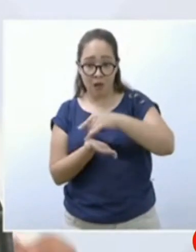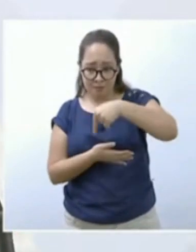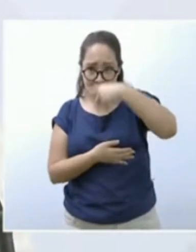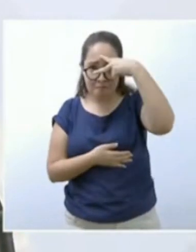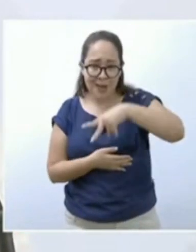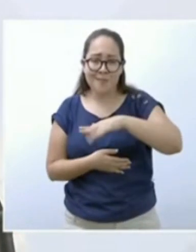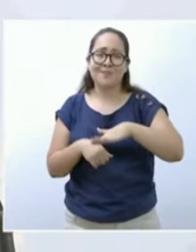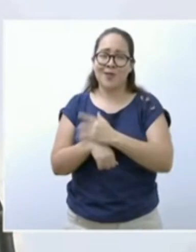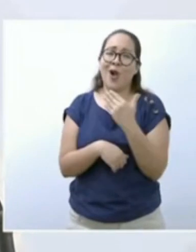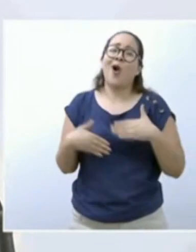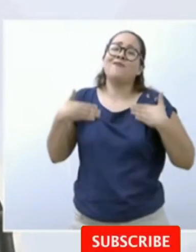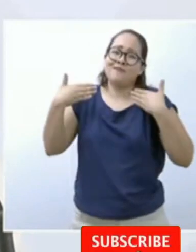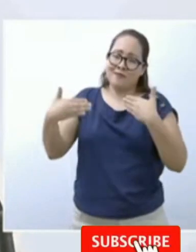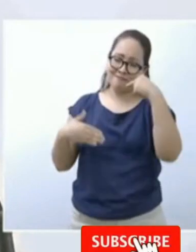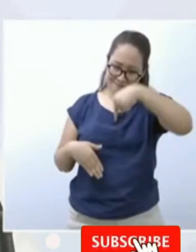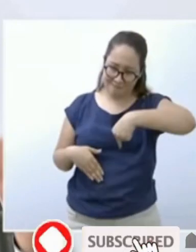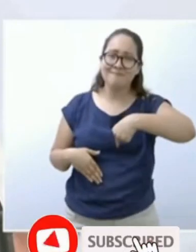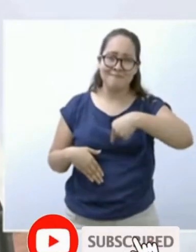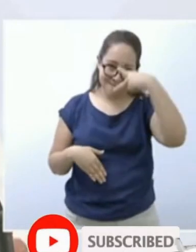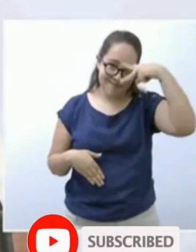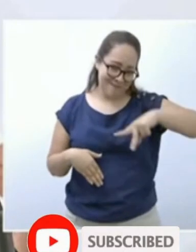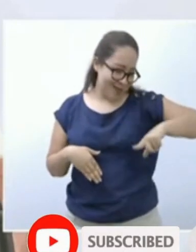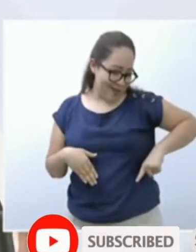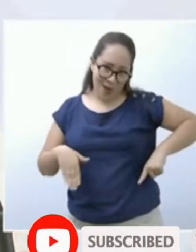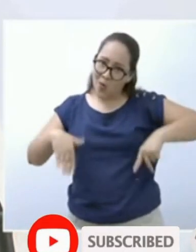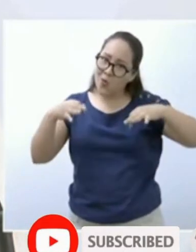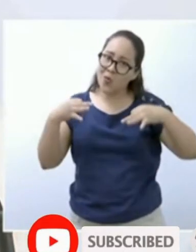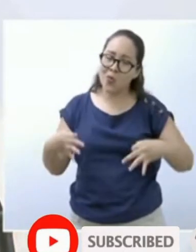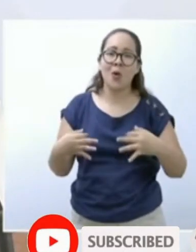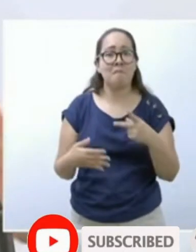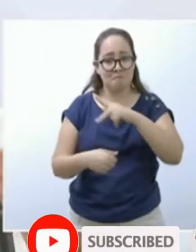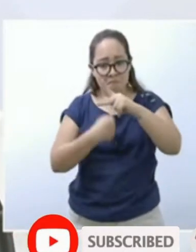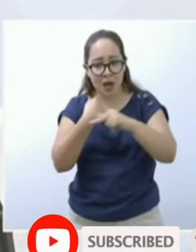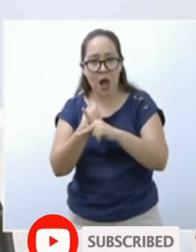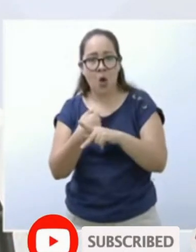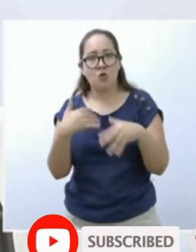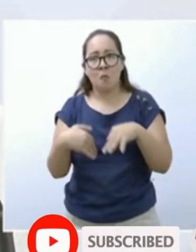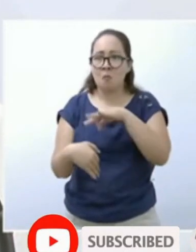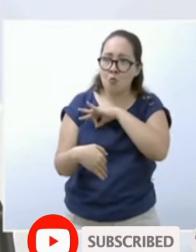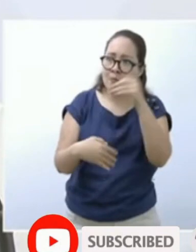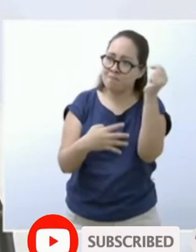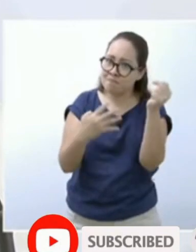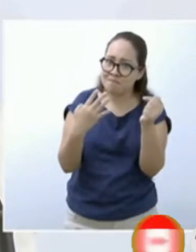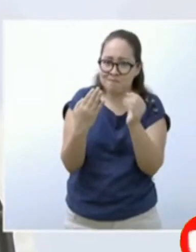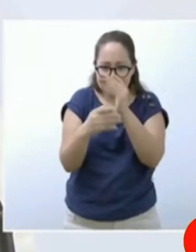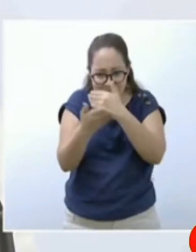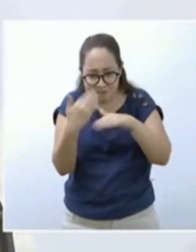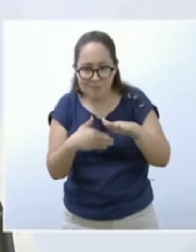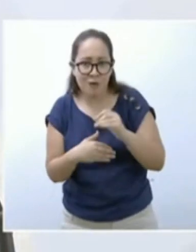confiamos en el futuro de México. Porque sabemos que es un país que tiene enormes potencialidades.